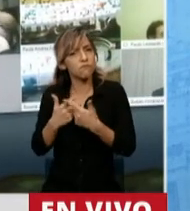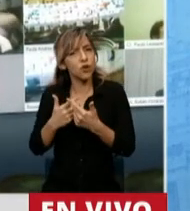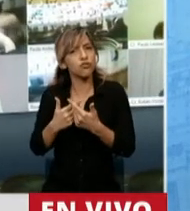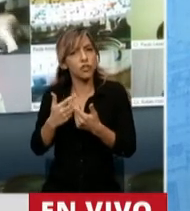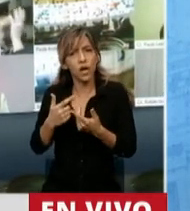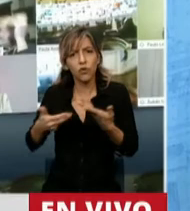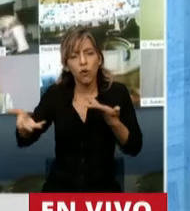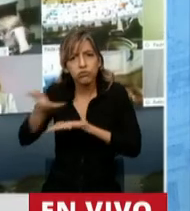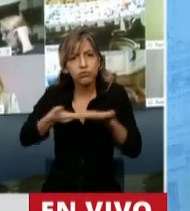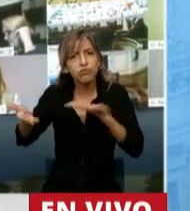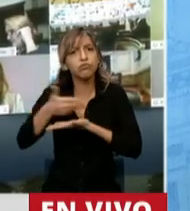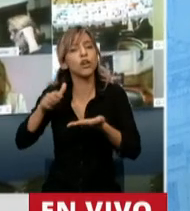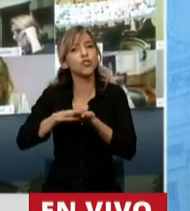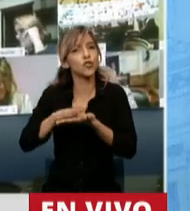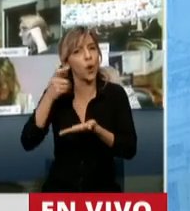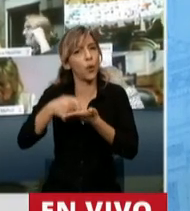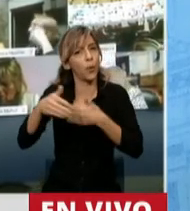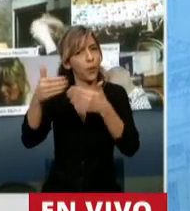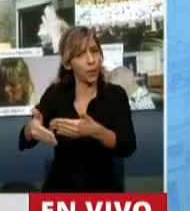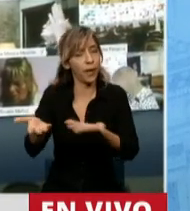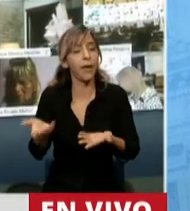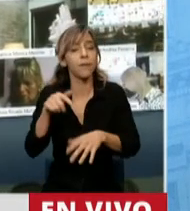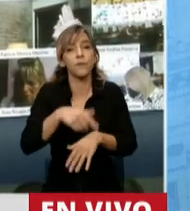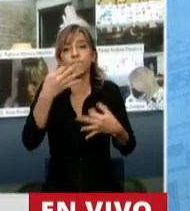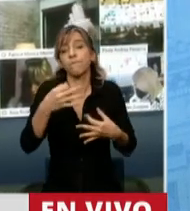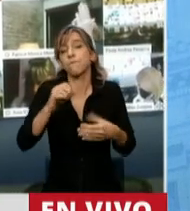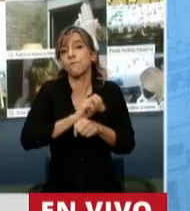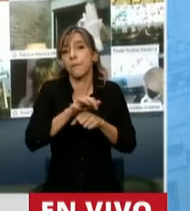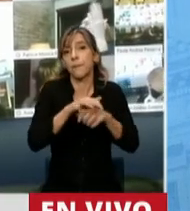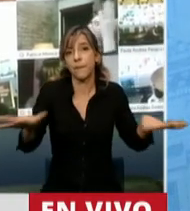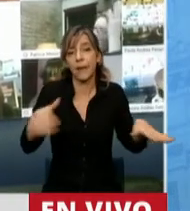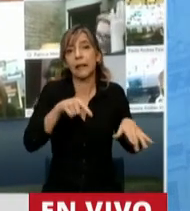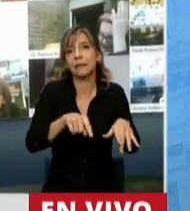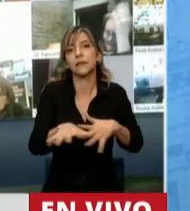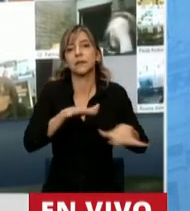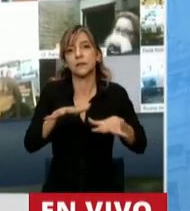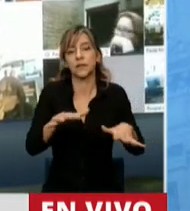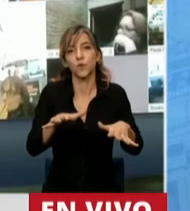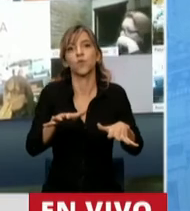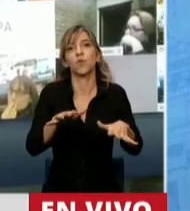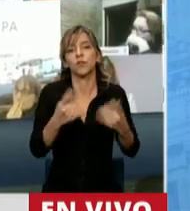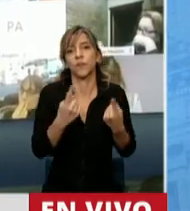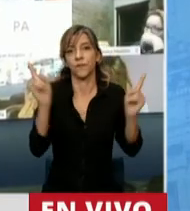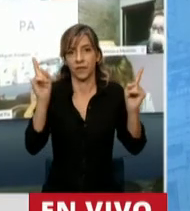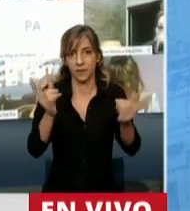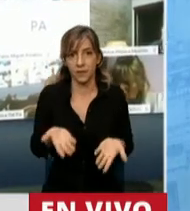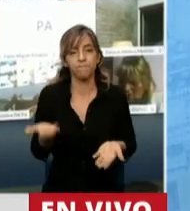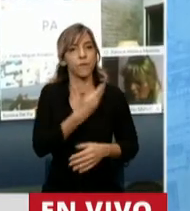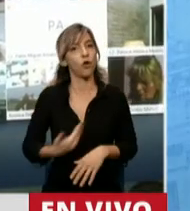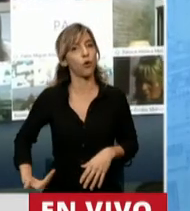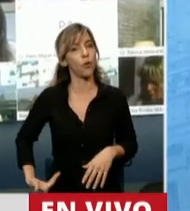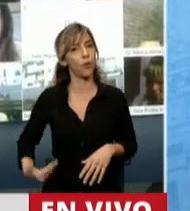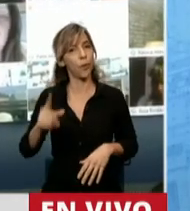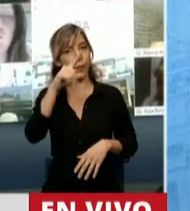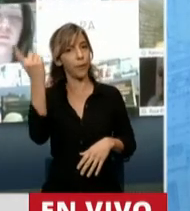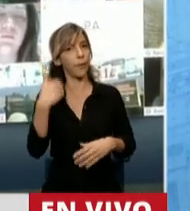moratoria en la Argentina. Pero obviamente, la pandemia nos lleva a una situación tal que el Gobierno Nacional, con otra